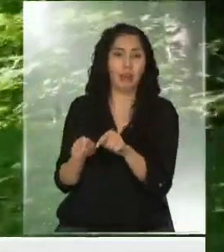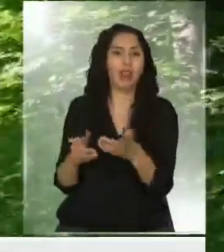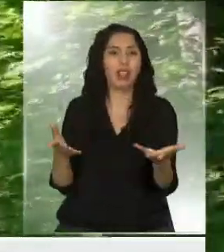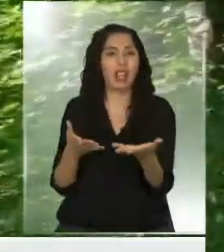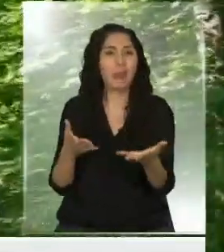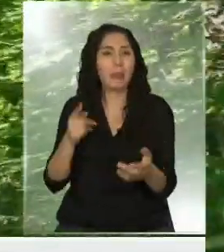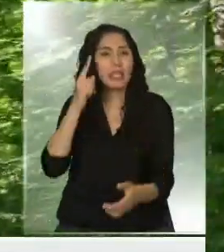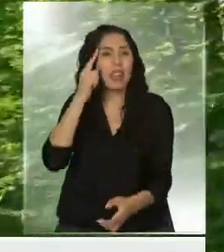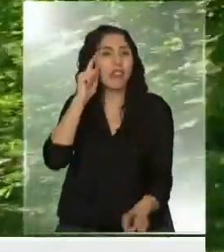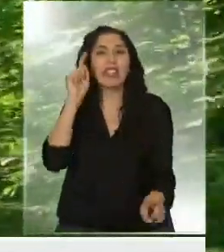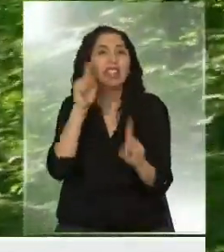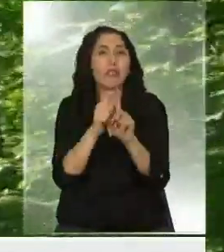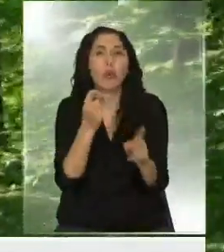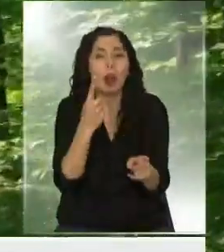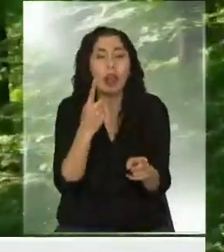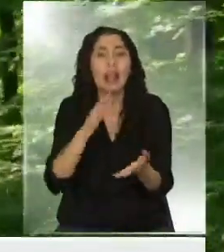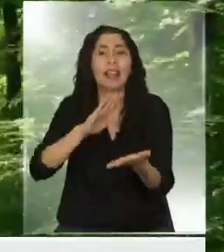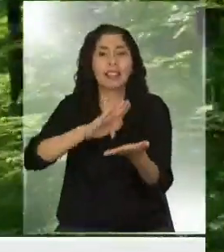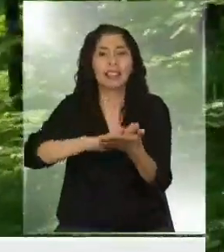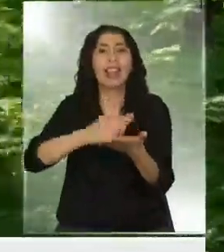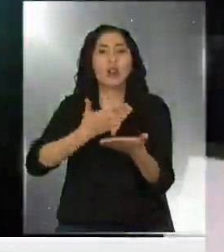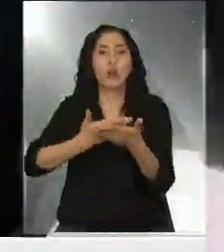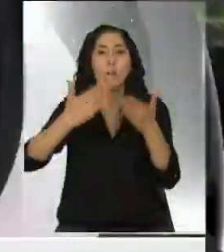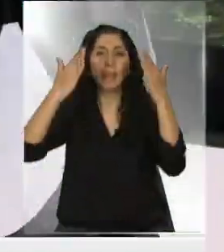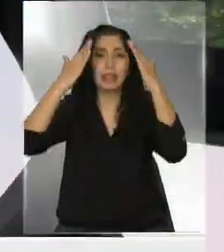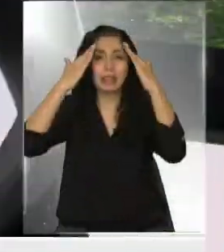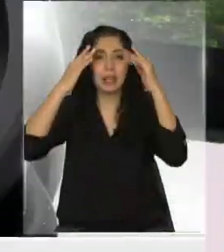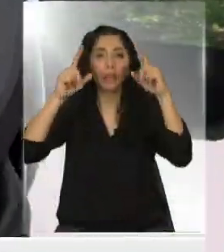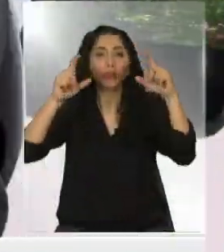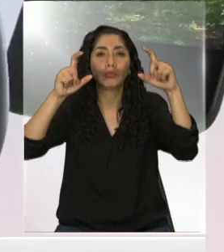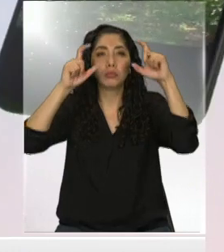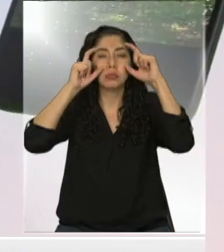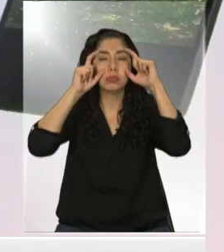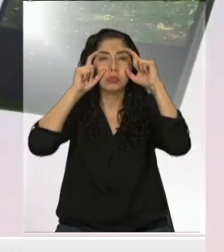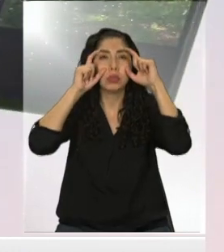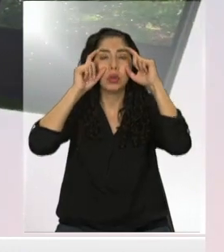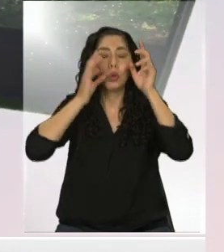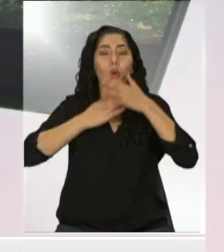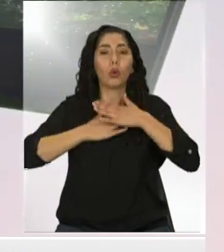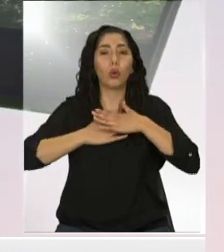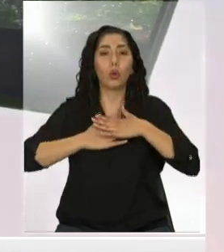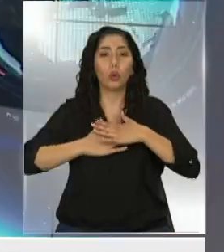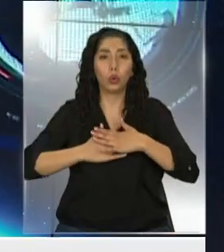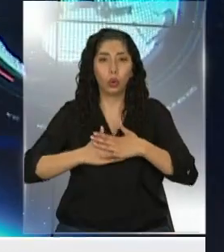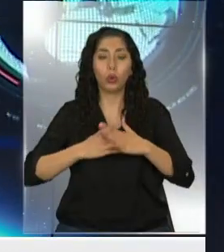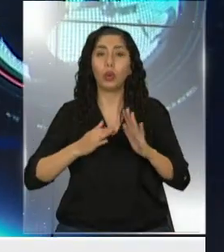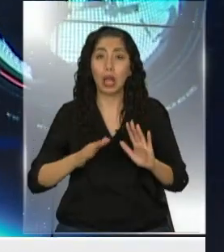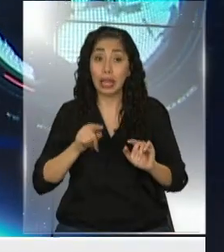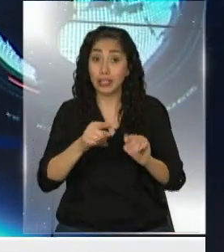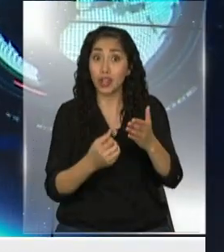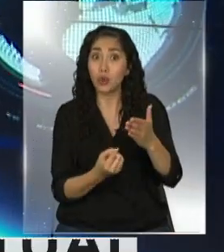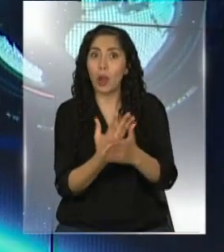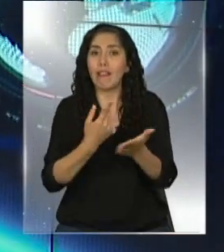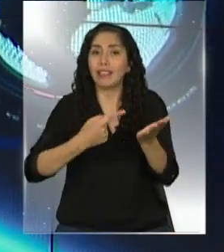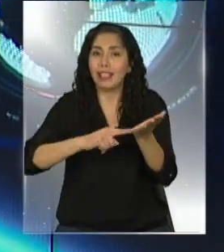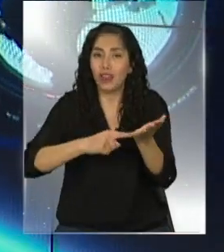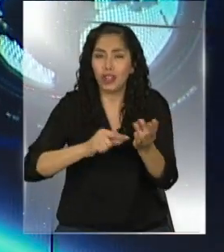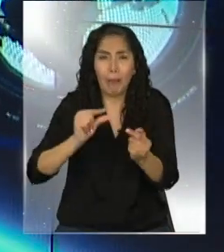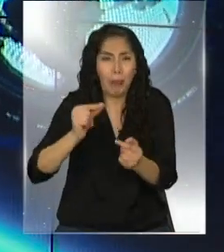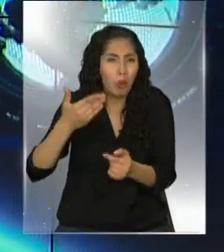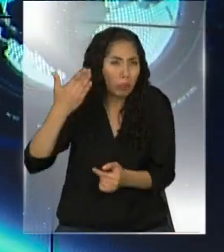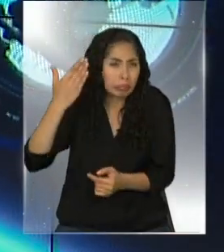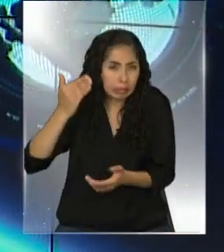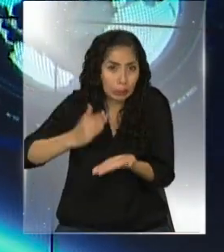mental, para poder concentrarnos, para poder relajarnos. Parte de las nuevas tecnologías que se han lanzado hace muy, muy pocos días.